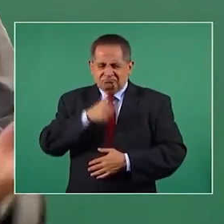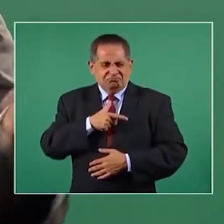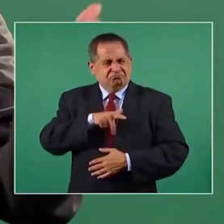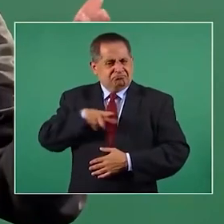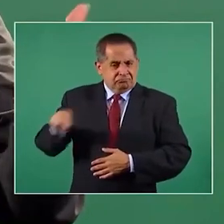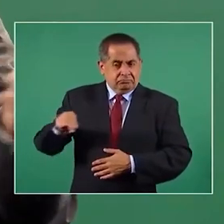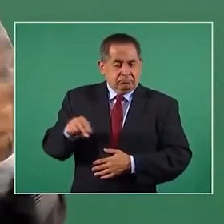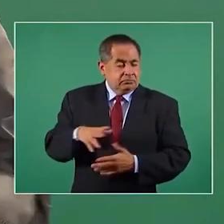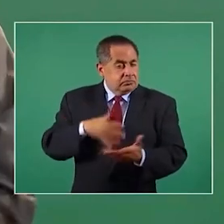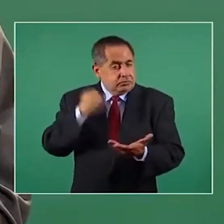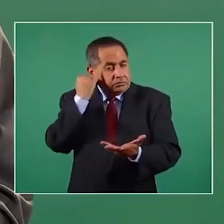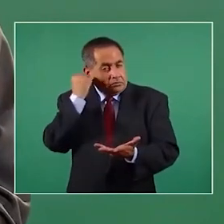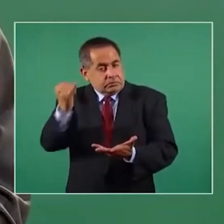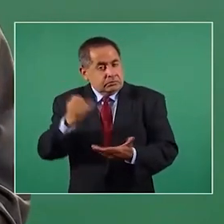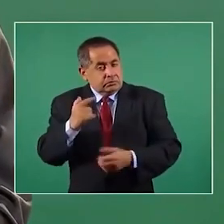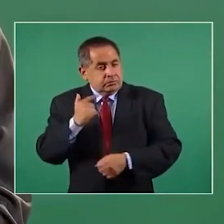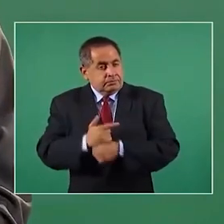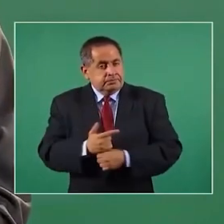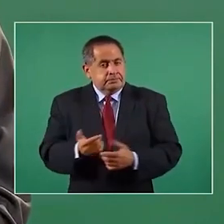Imagínense eso.